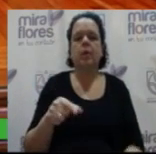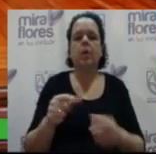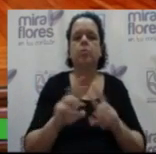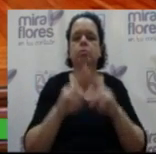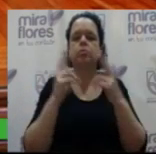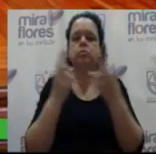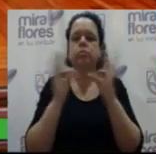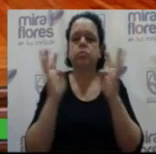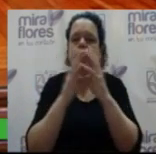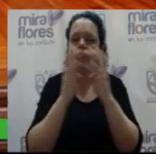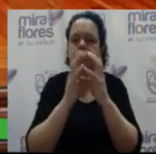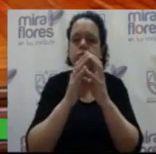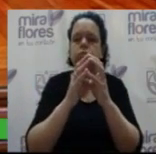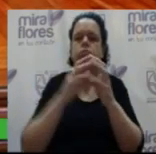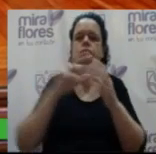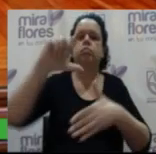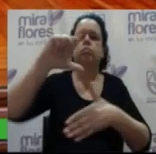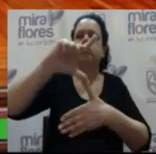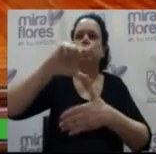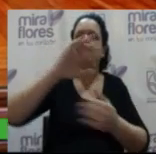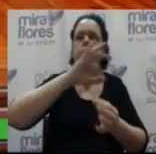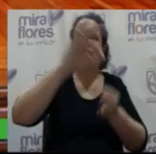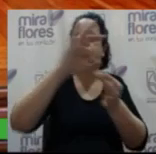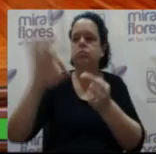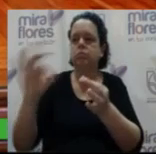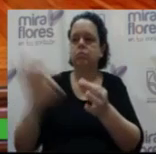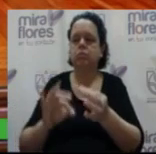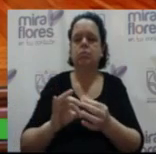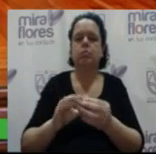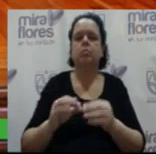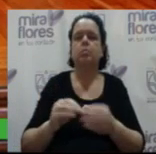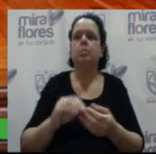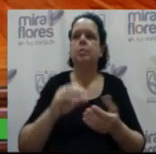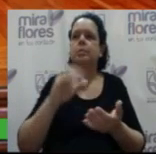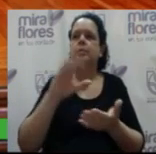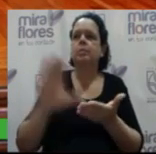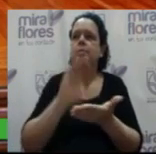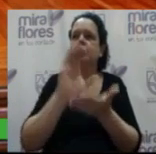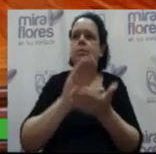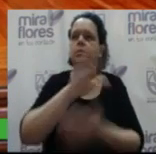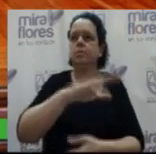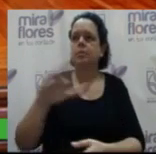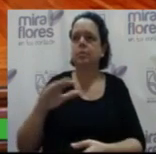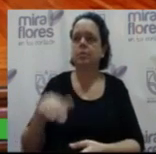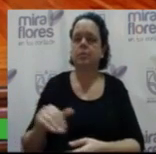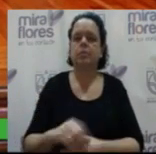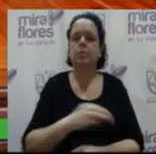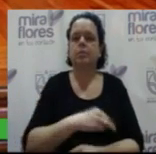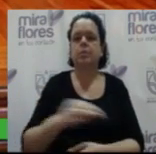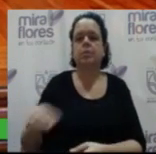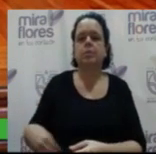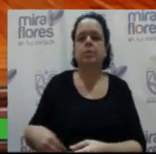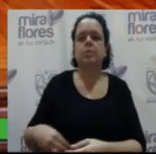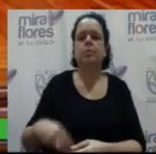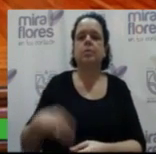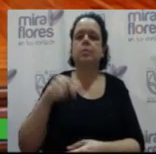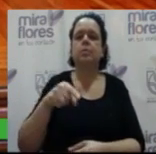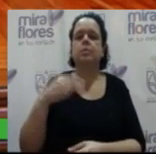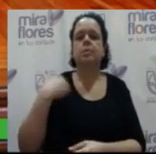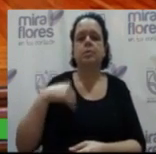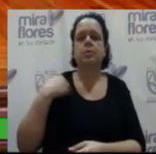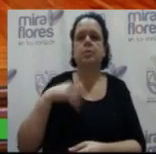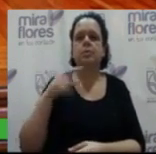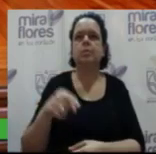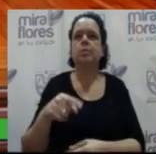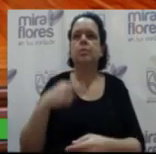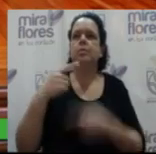encuentro de la red latinoamericana del proyecto La Ciudad de los Niños organizado por el Ministerio de Innovación y Cultura de dicha provincia de conformidad